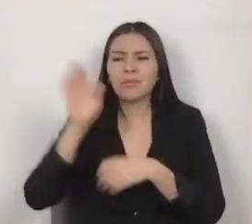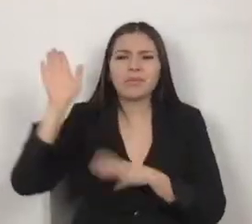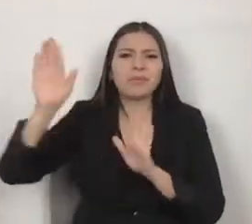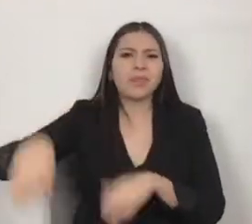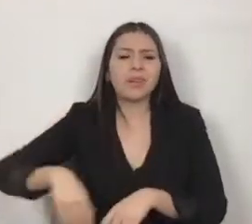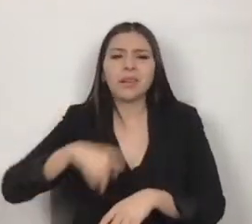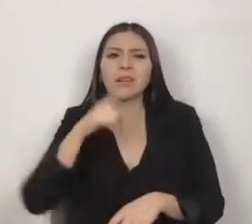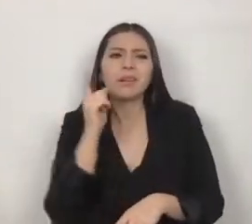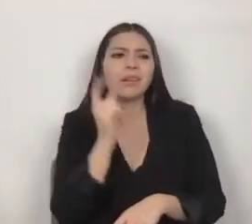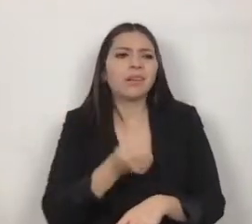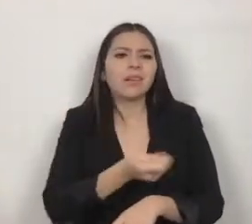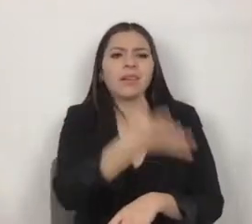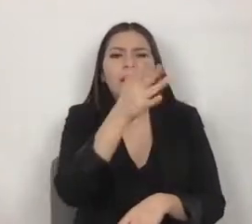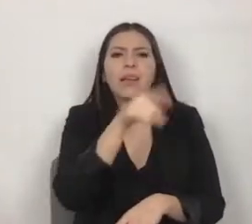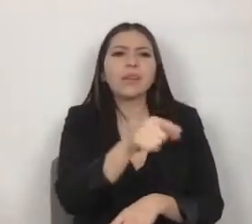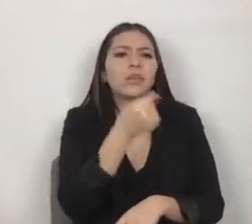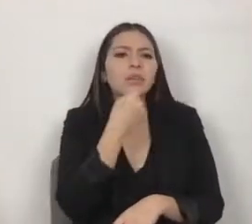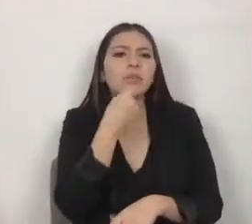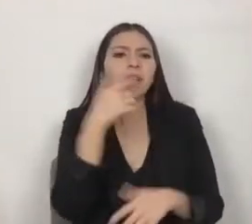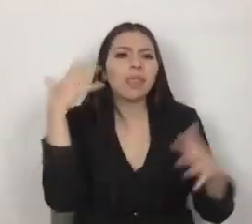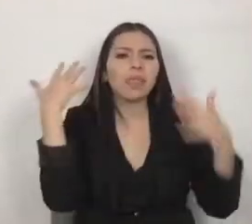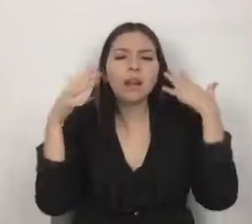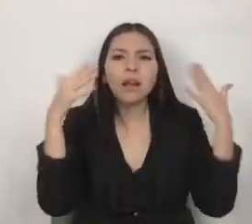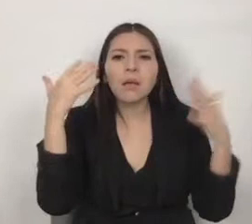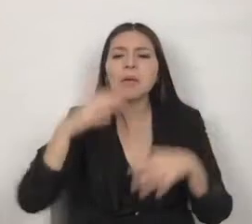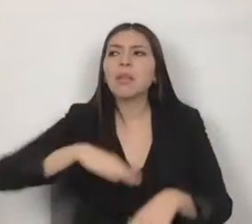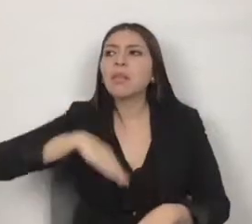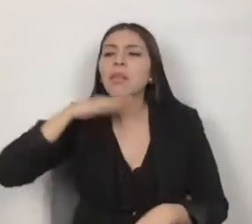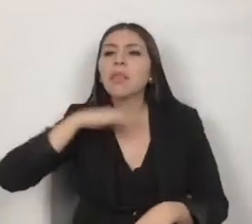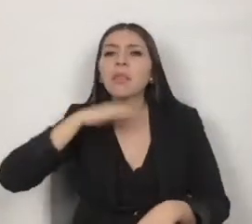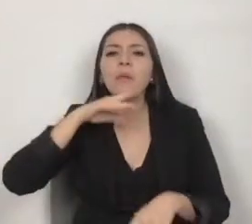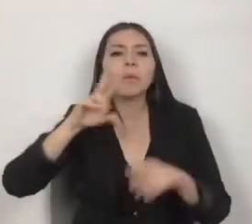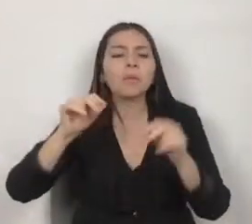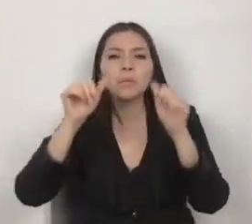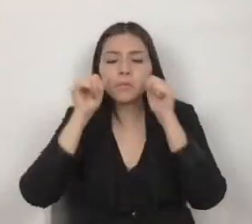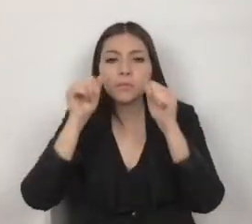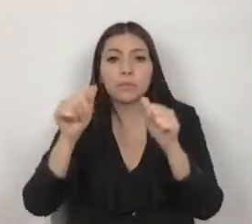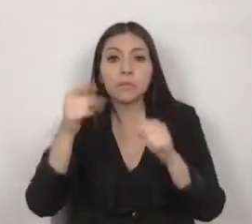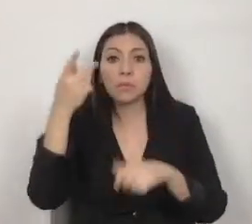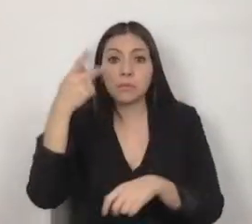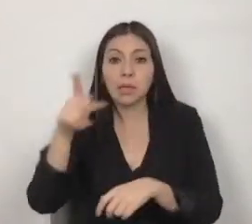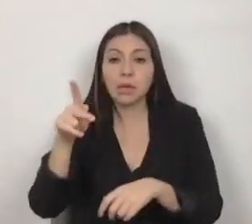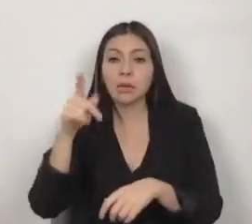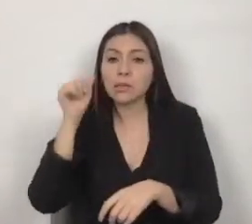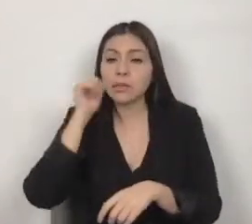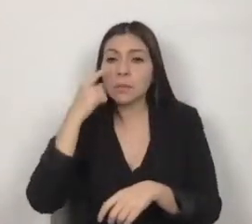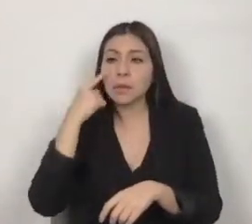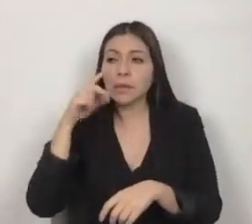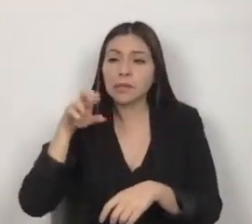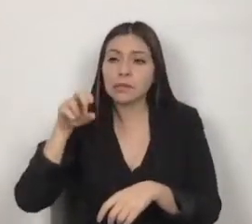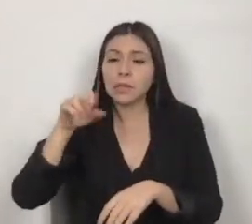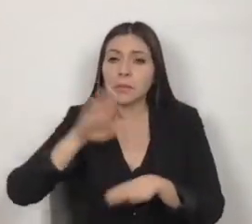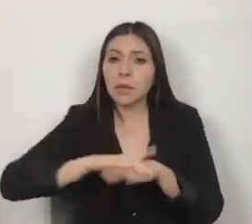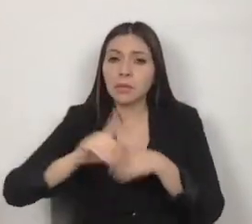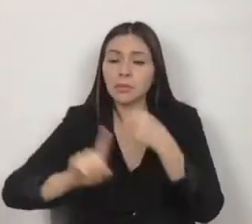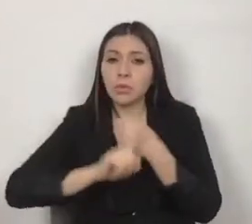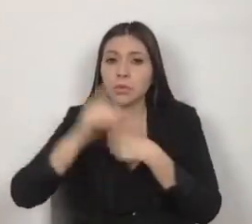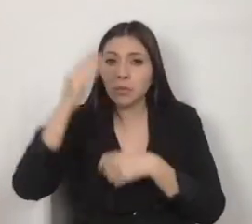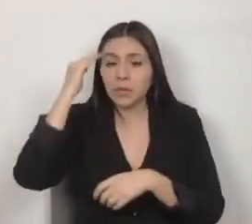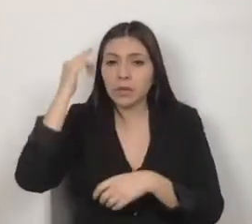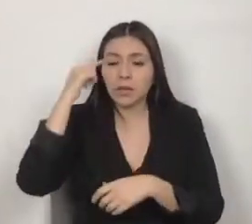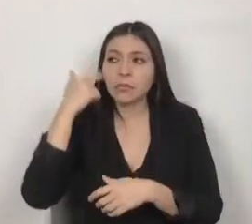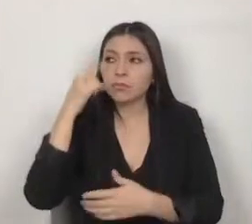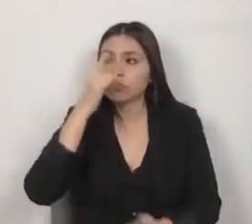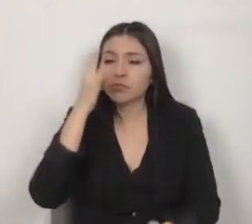y problemáticos o distraídos? Pero los trastornos mentales más comunes que se diagnostican en la niñez es el